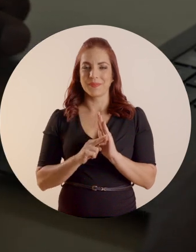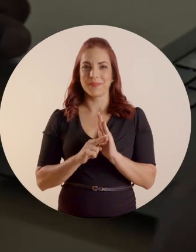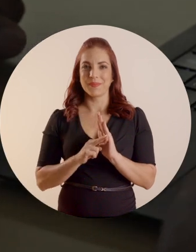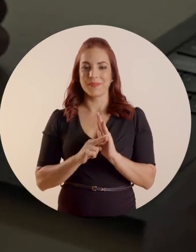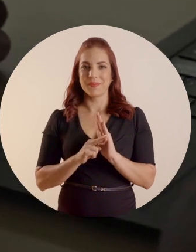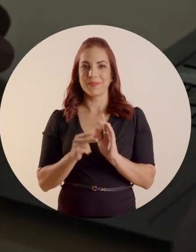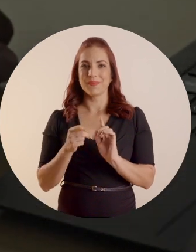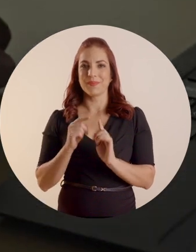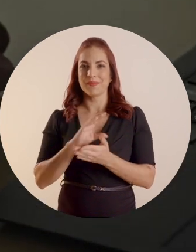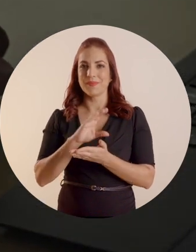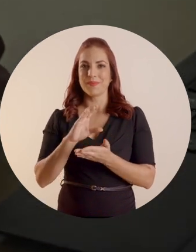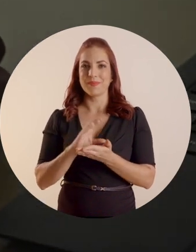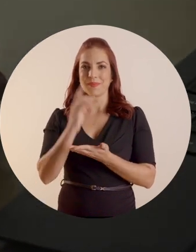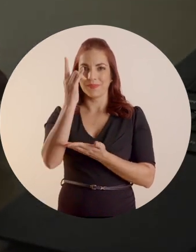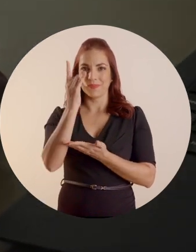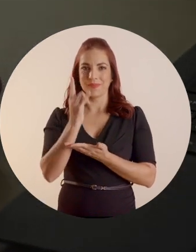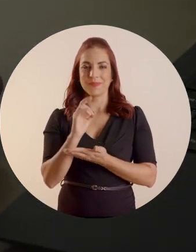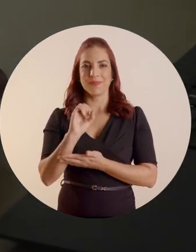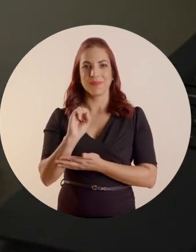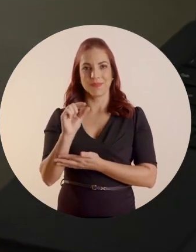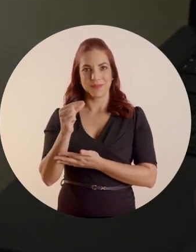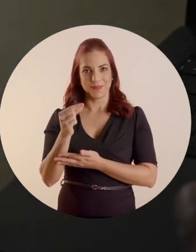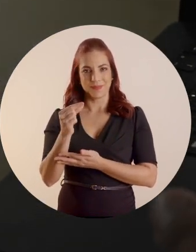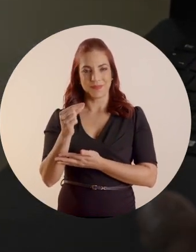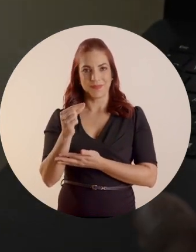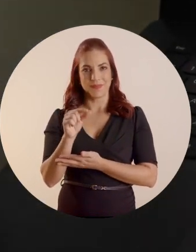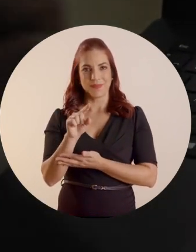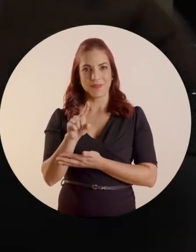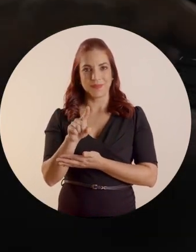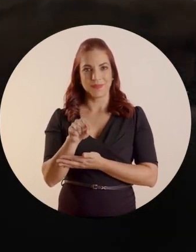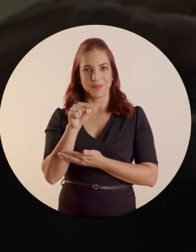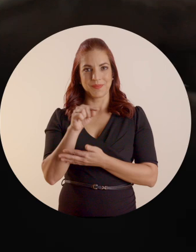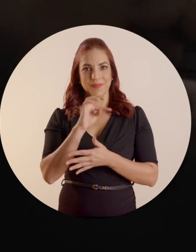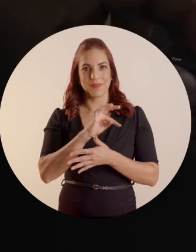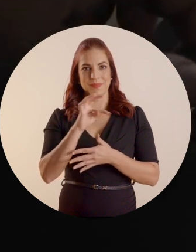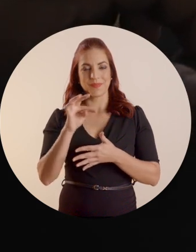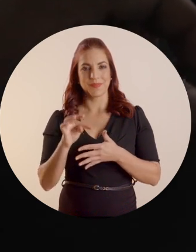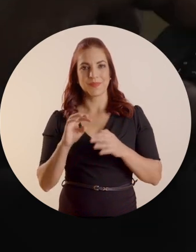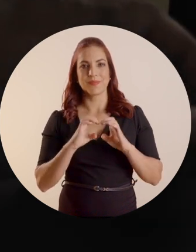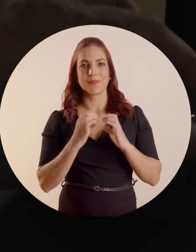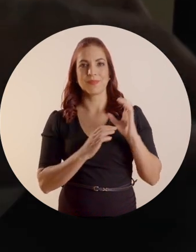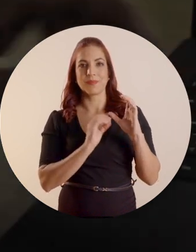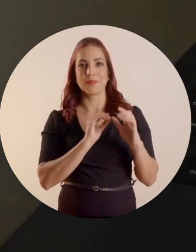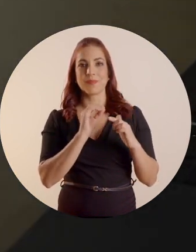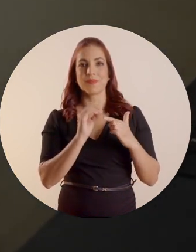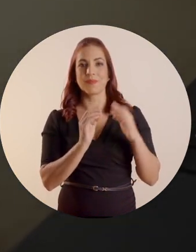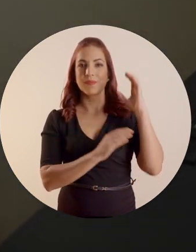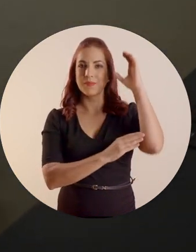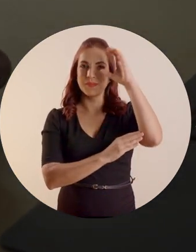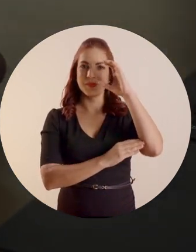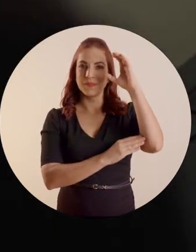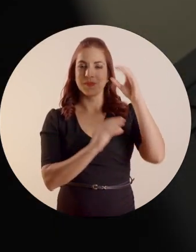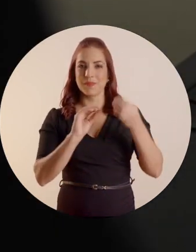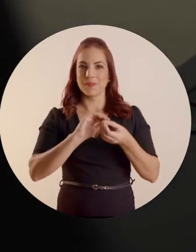desde el centro de descargas de Samsung. Seleccionando tu tipo de producto o buscando